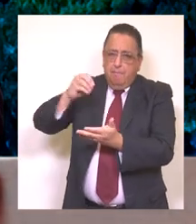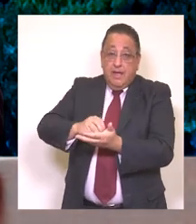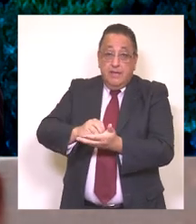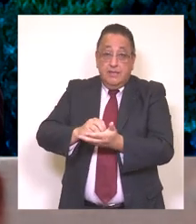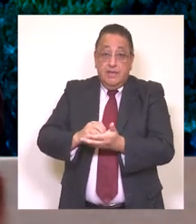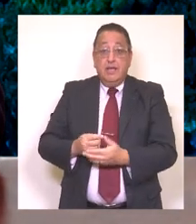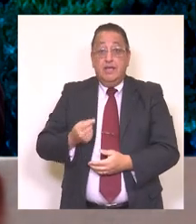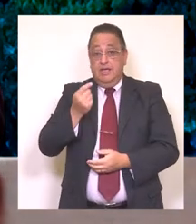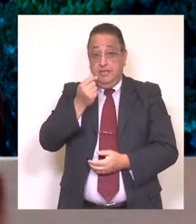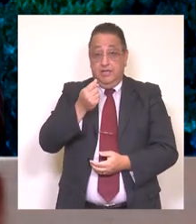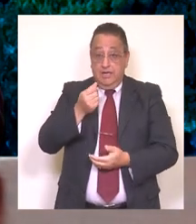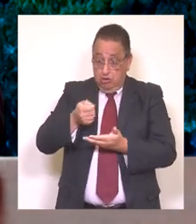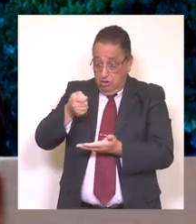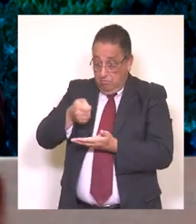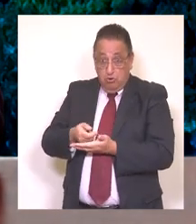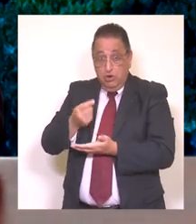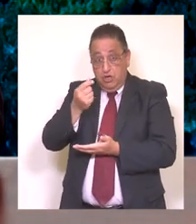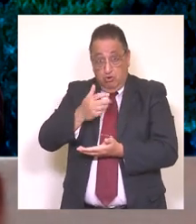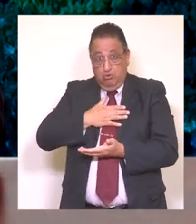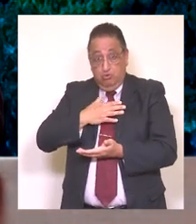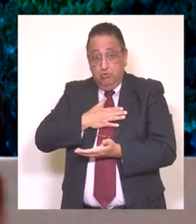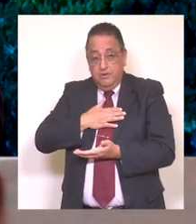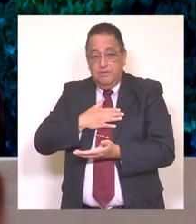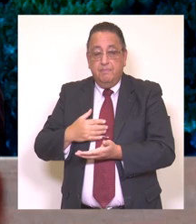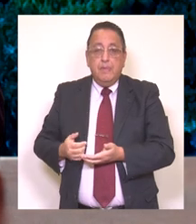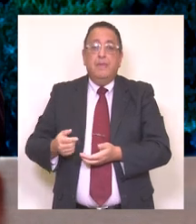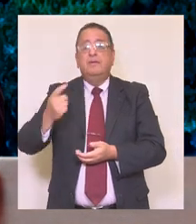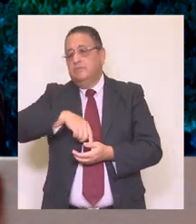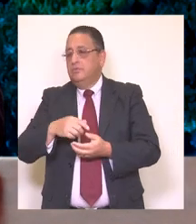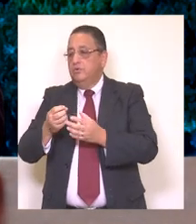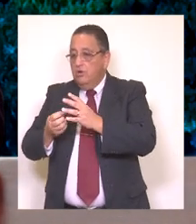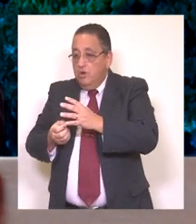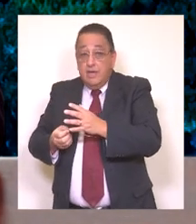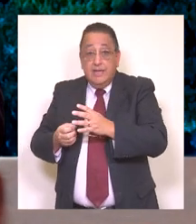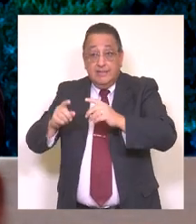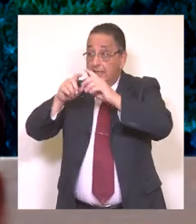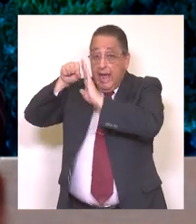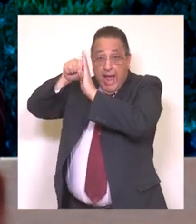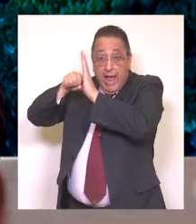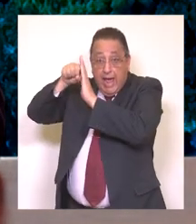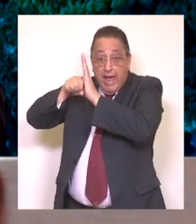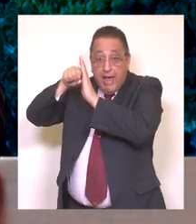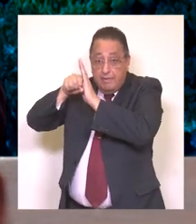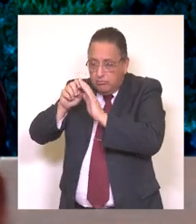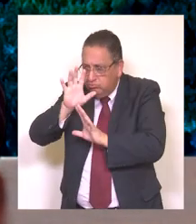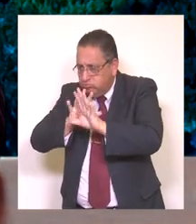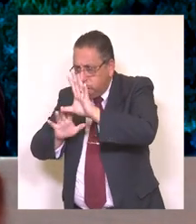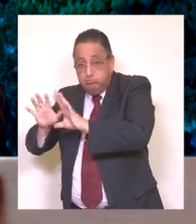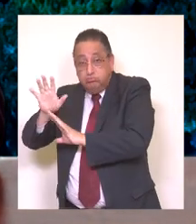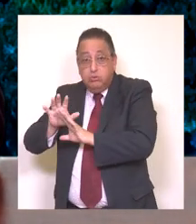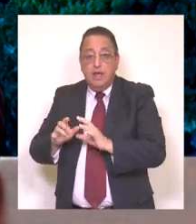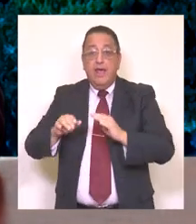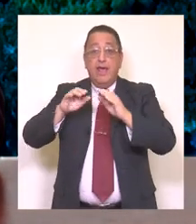fondo municipal o nuestros recursos propios nos permitieron implementar nuevas cámaras de seguridad, instalar